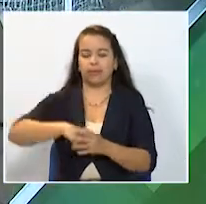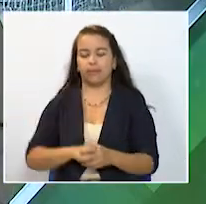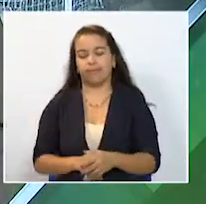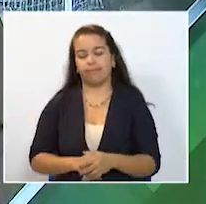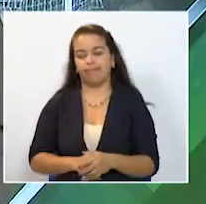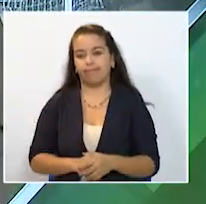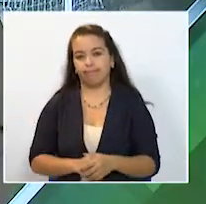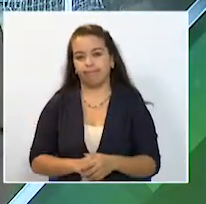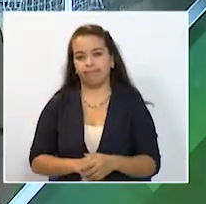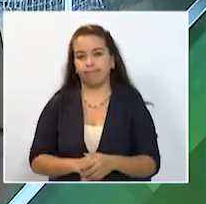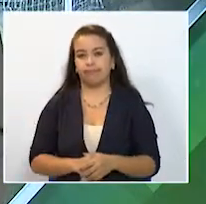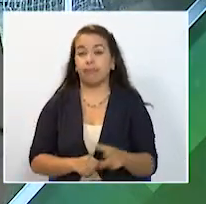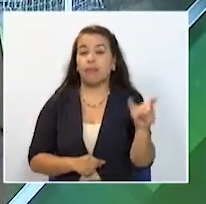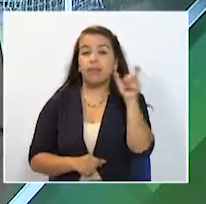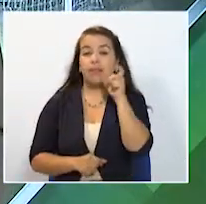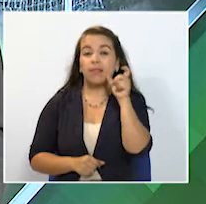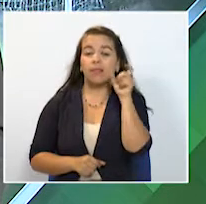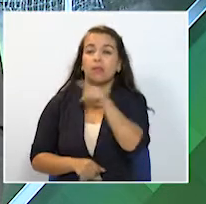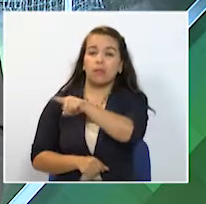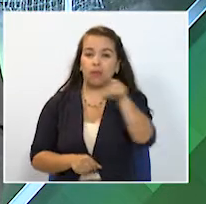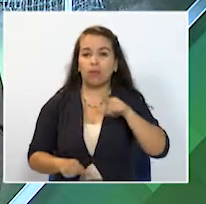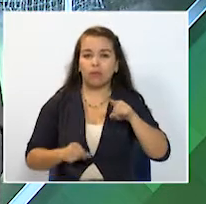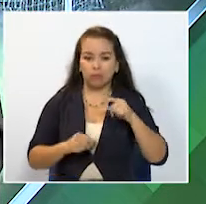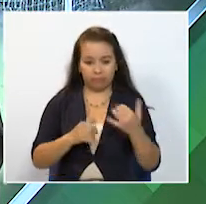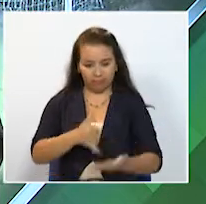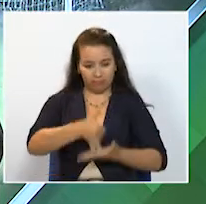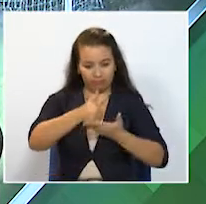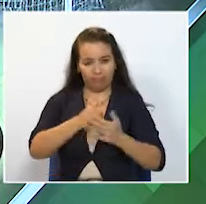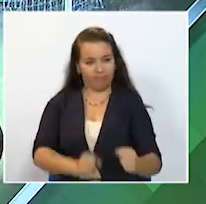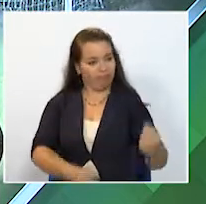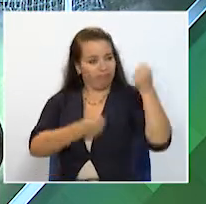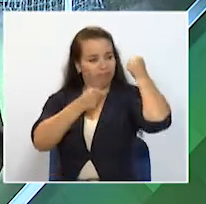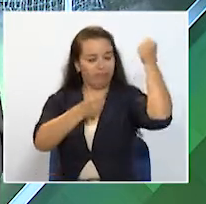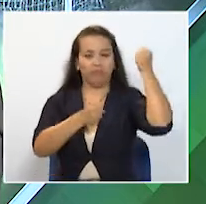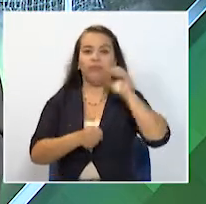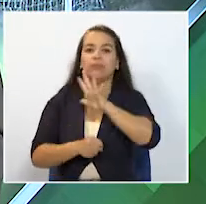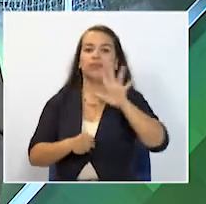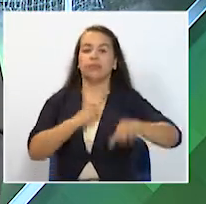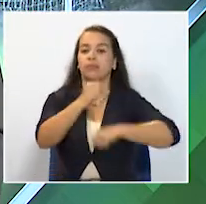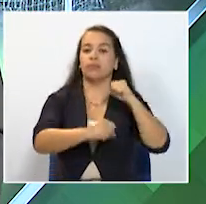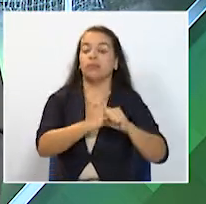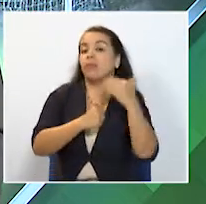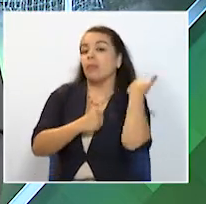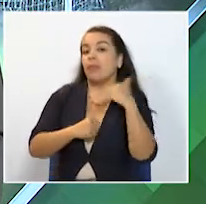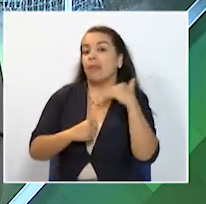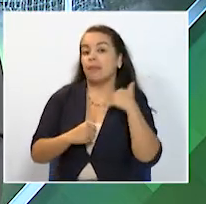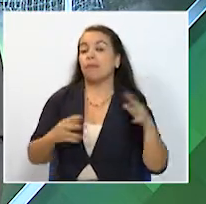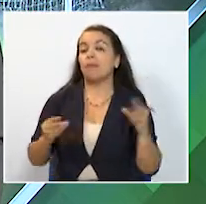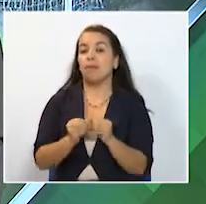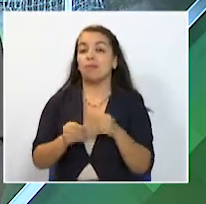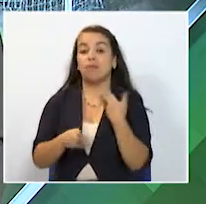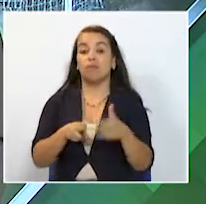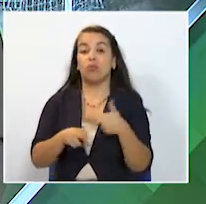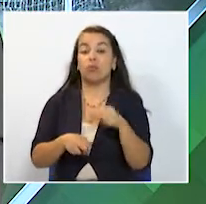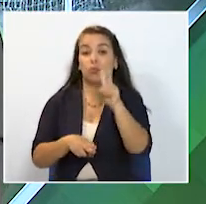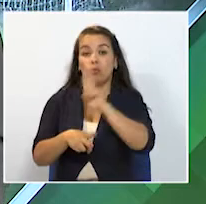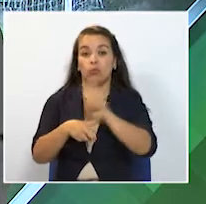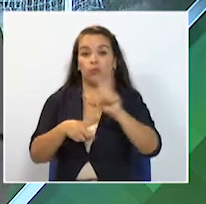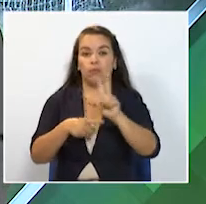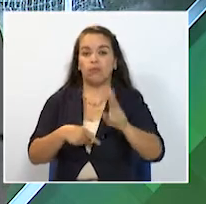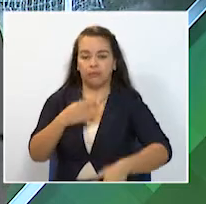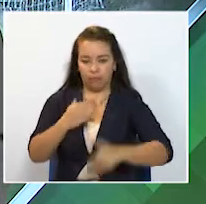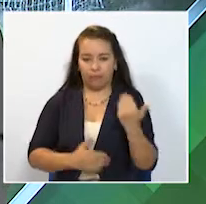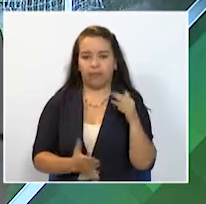Caicedonia se alzó con el título del torneo para mayores de 55 años disputado en Armenia y en menos de 15 días comenzará una nueva